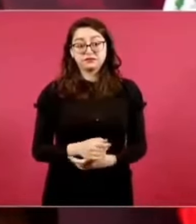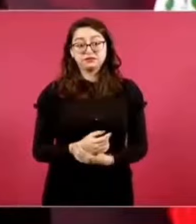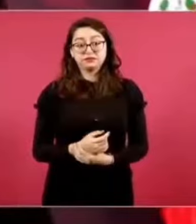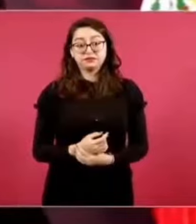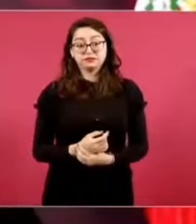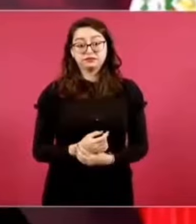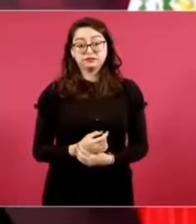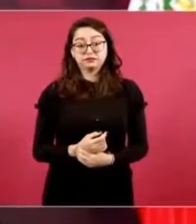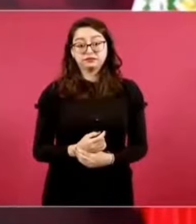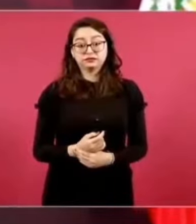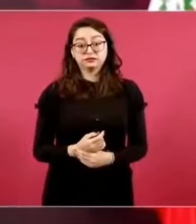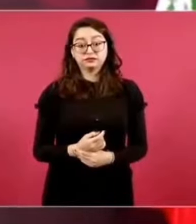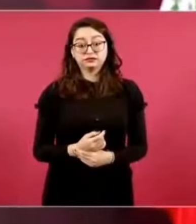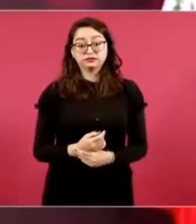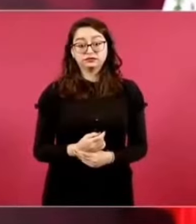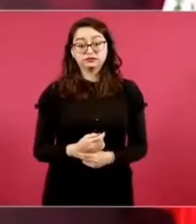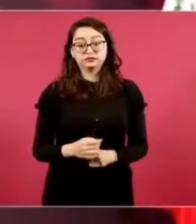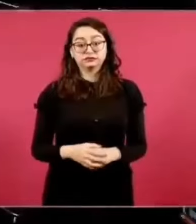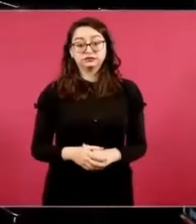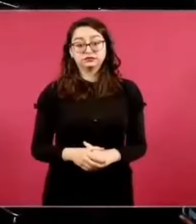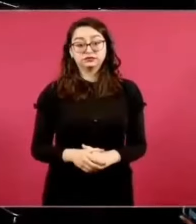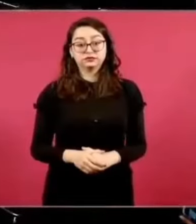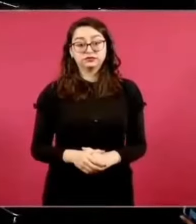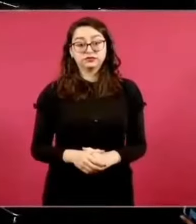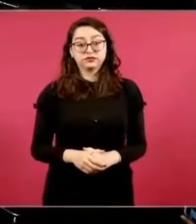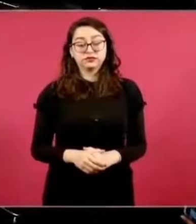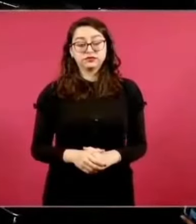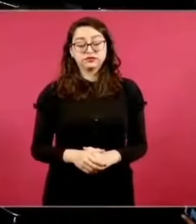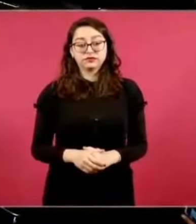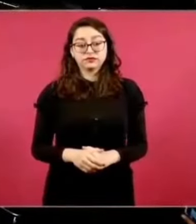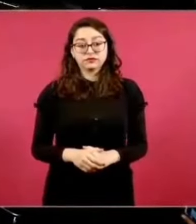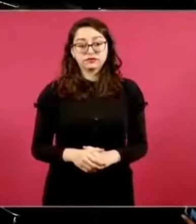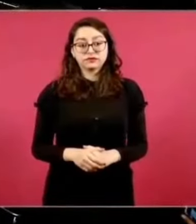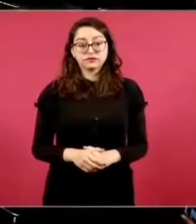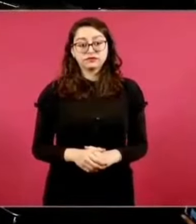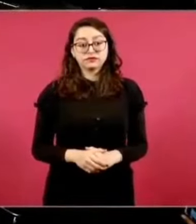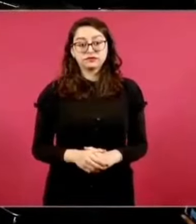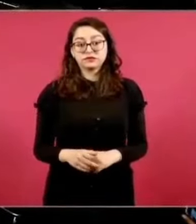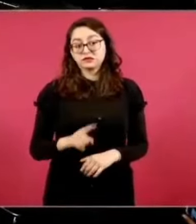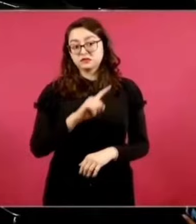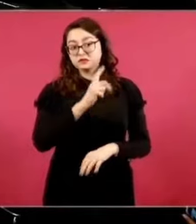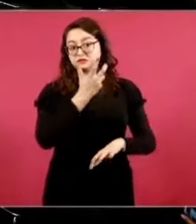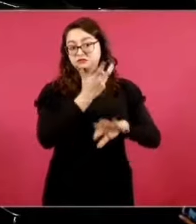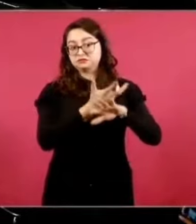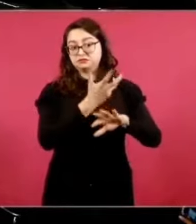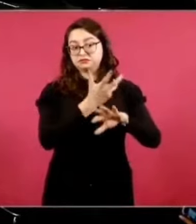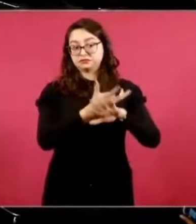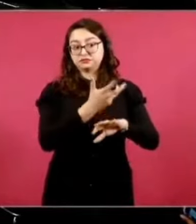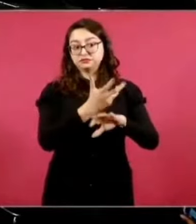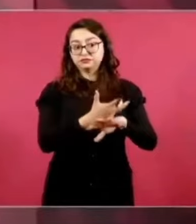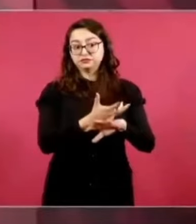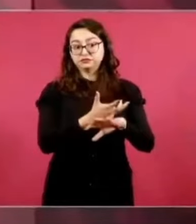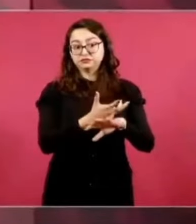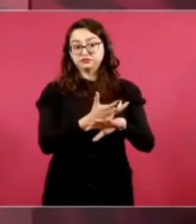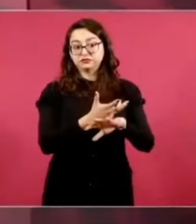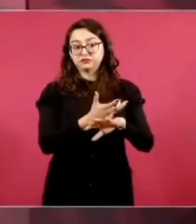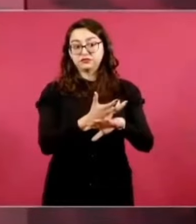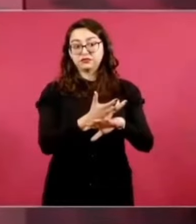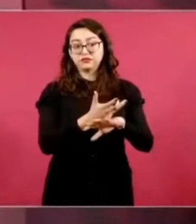se autoriza en Estados Unidos que los